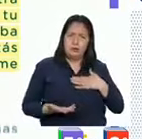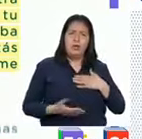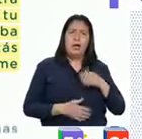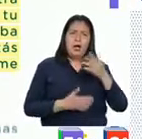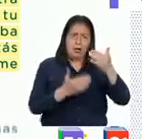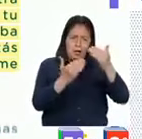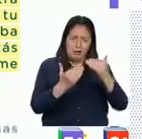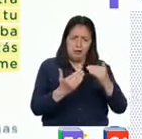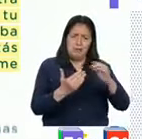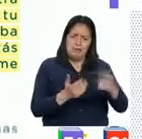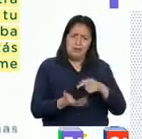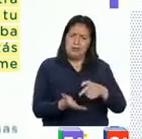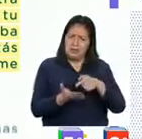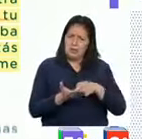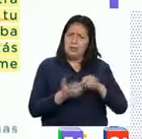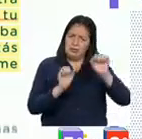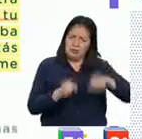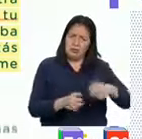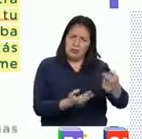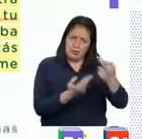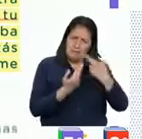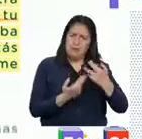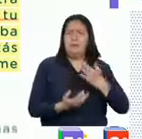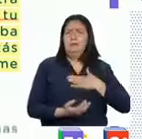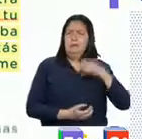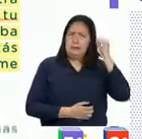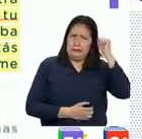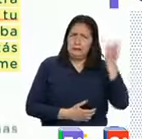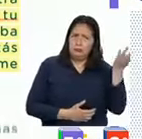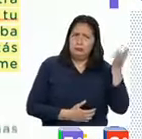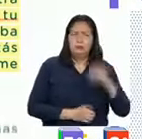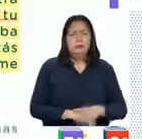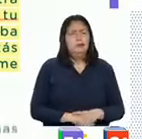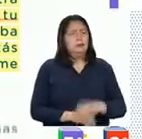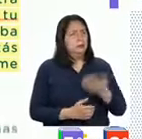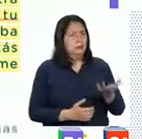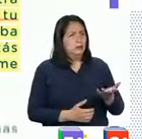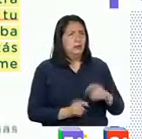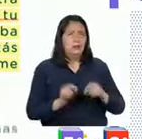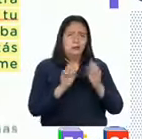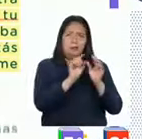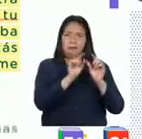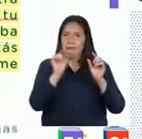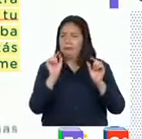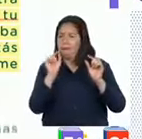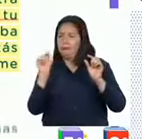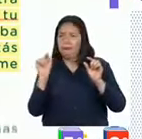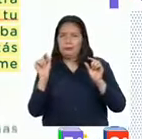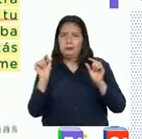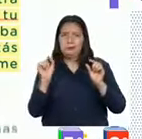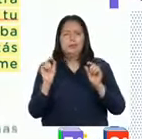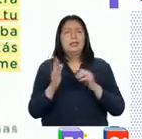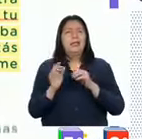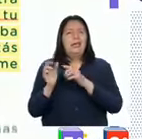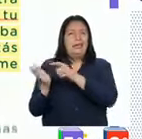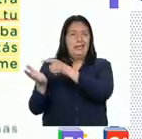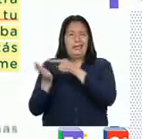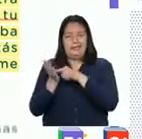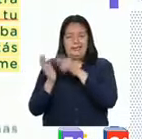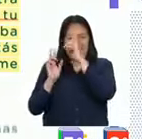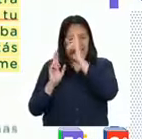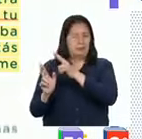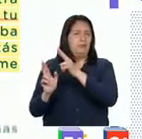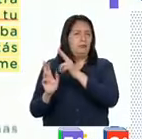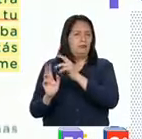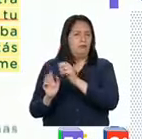me dice que debo exigir que respeten este derecho. En mi sumilla colocaré, exigir respeto